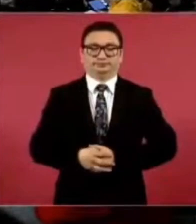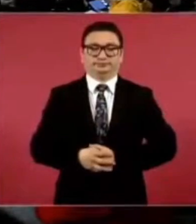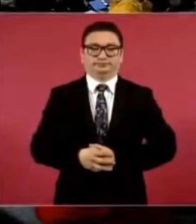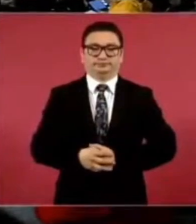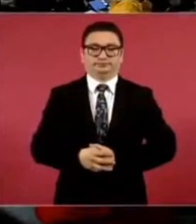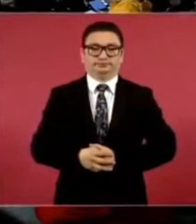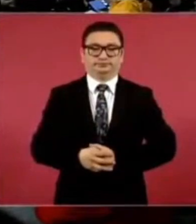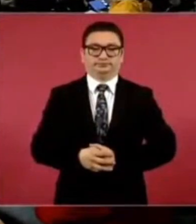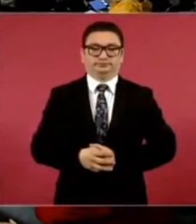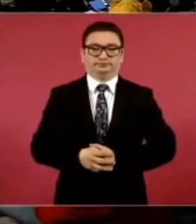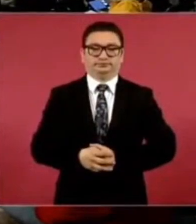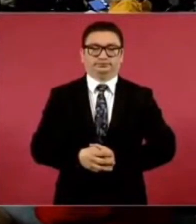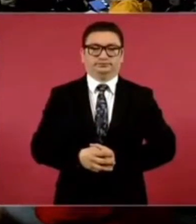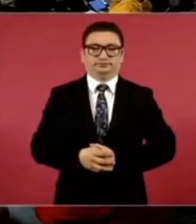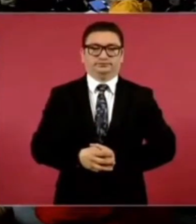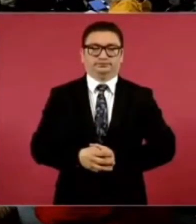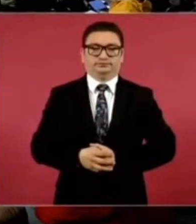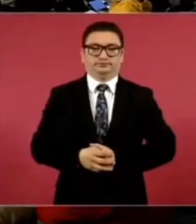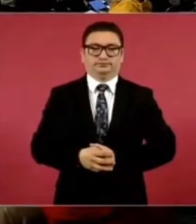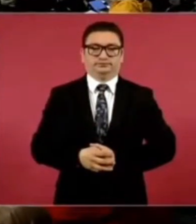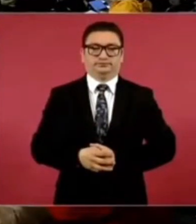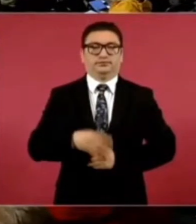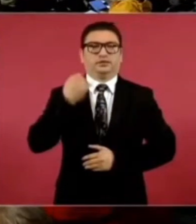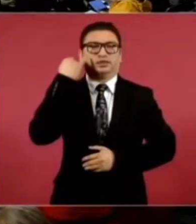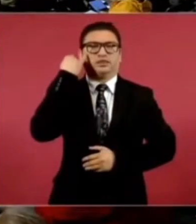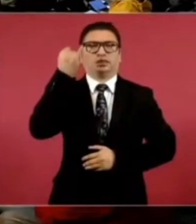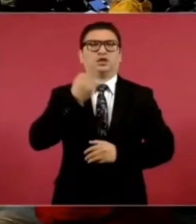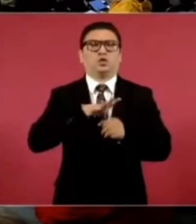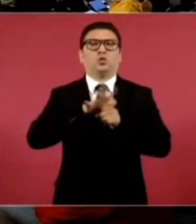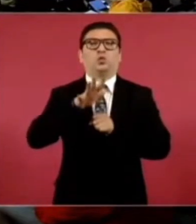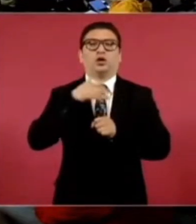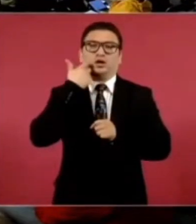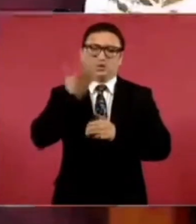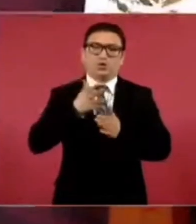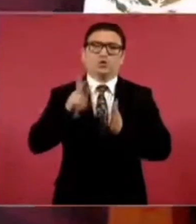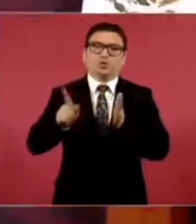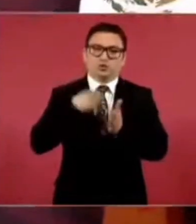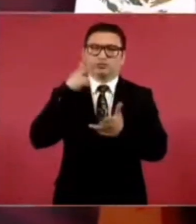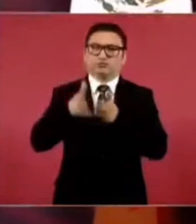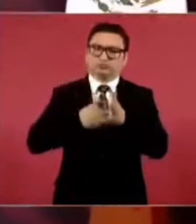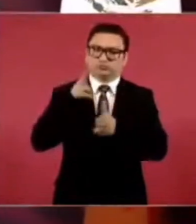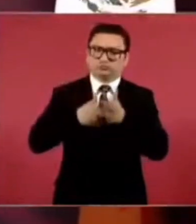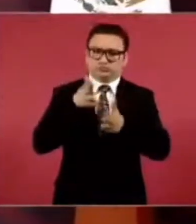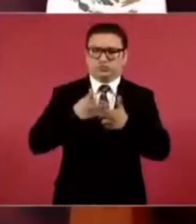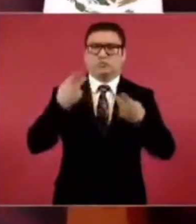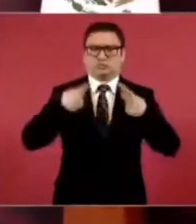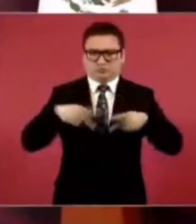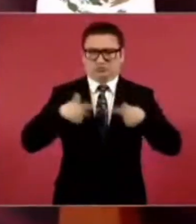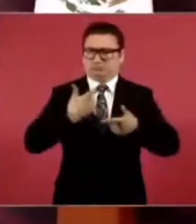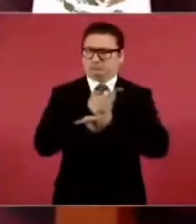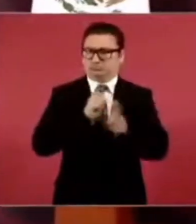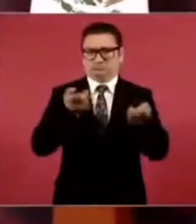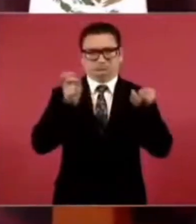porque la idea es que vuelvan los trenes de pasajeros